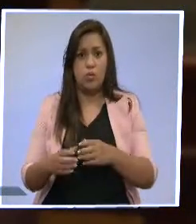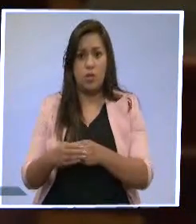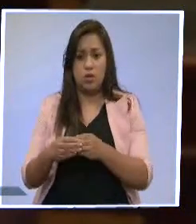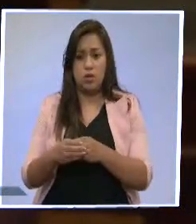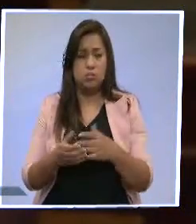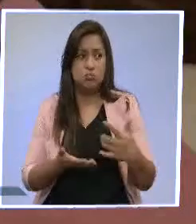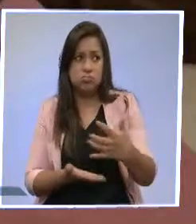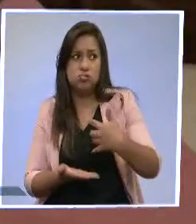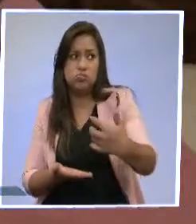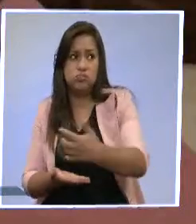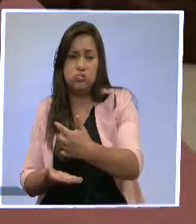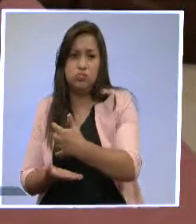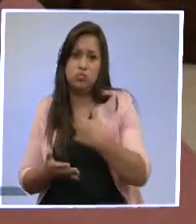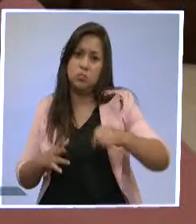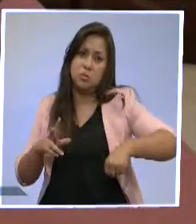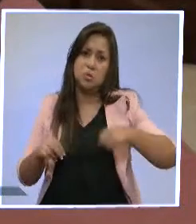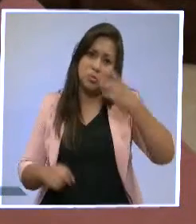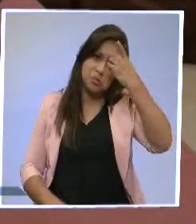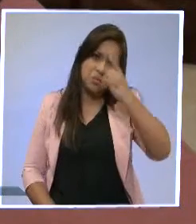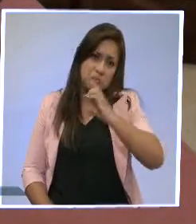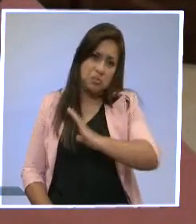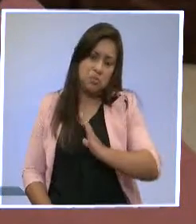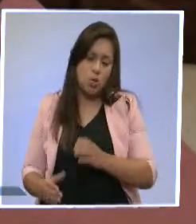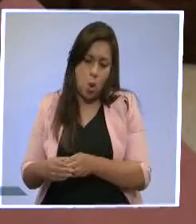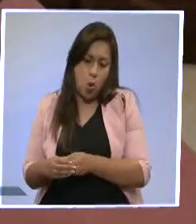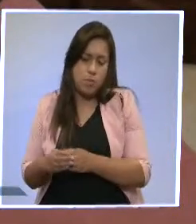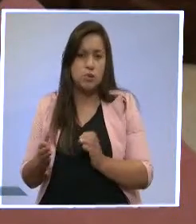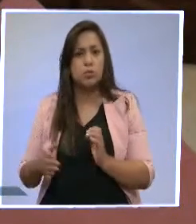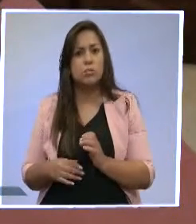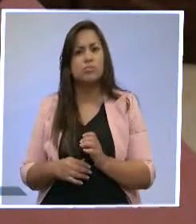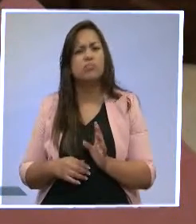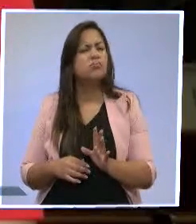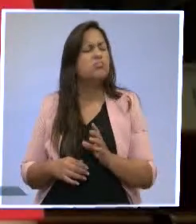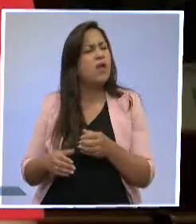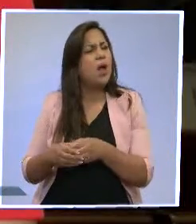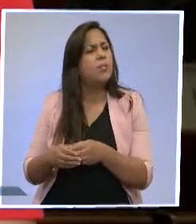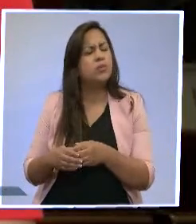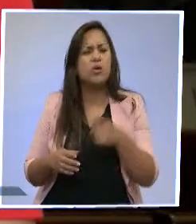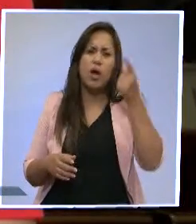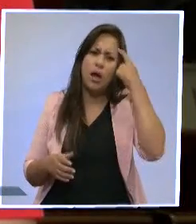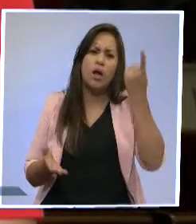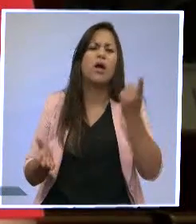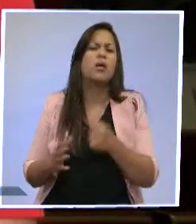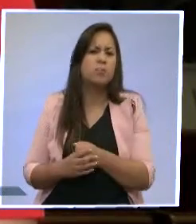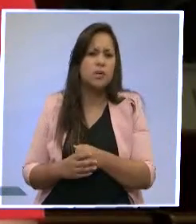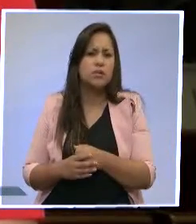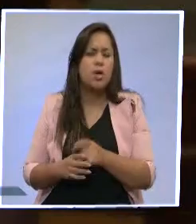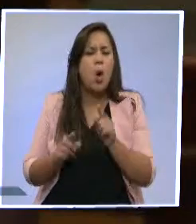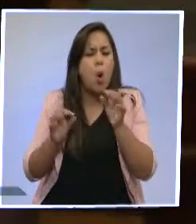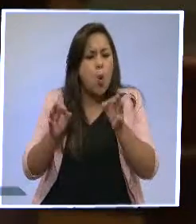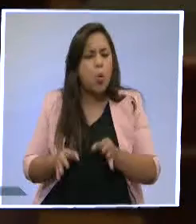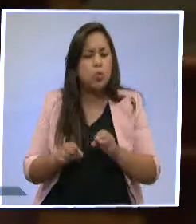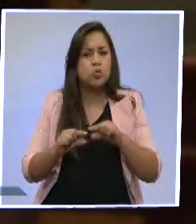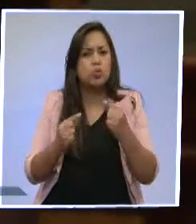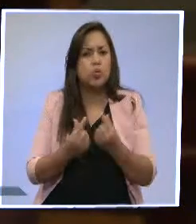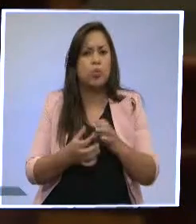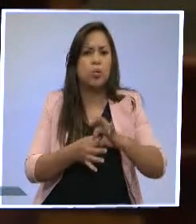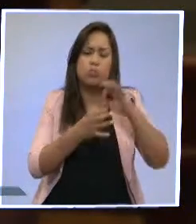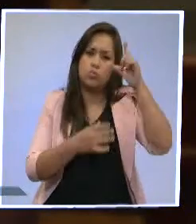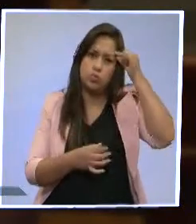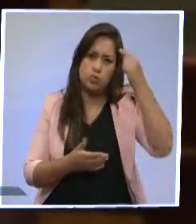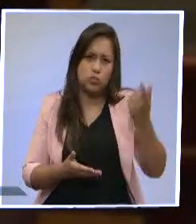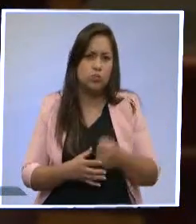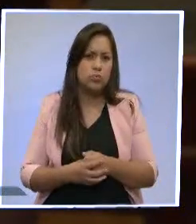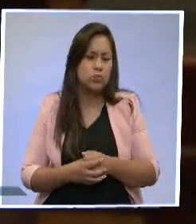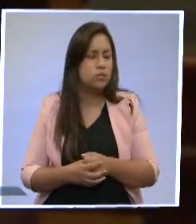plantearlo. Pero ¿cuáles son las voces al interior del bloque, particularmente, del bloque oficialista? No hay muchos, no podemos decir que es una sola